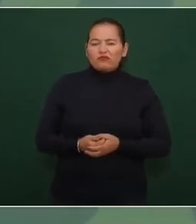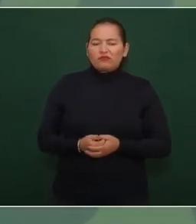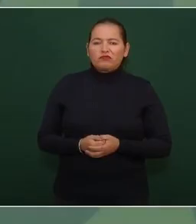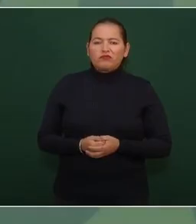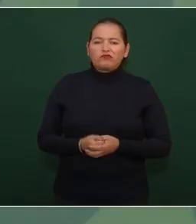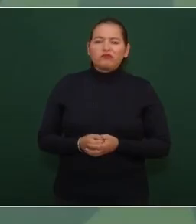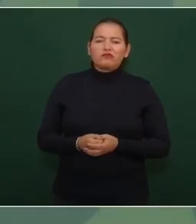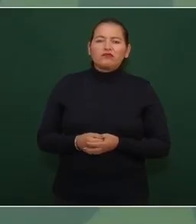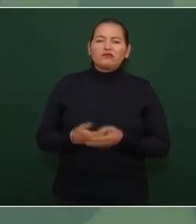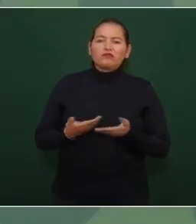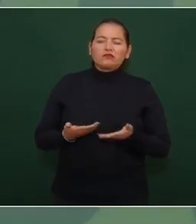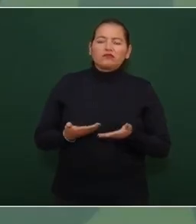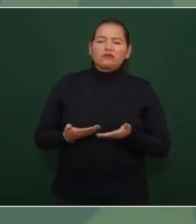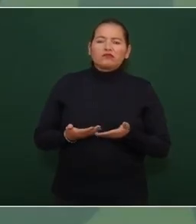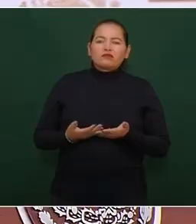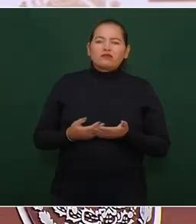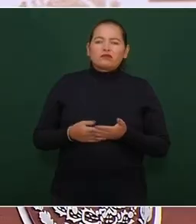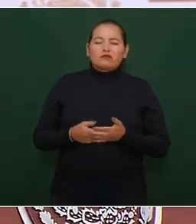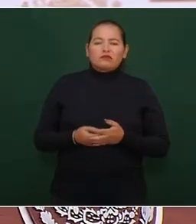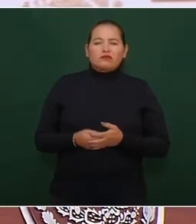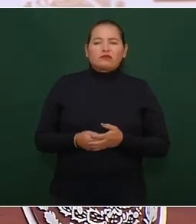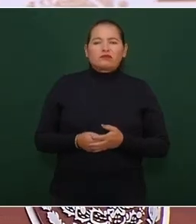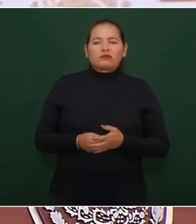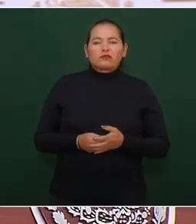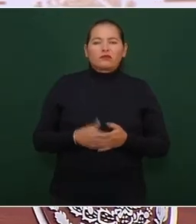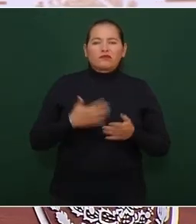son contrarios elegidos